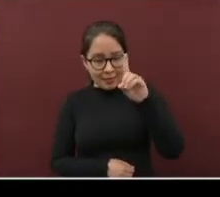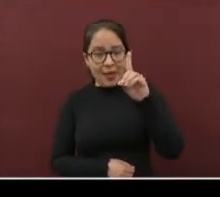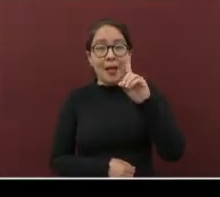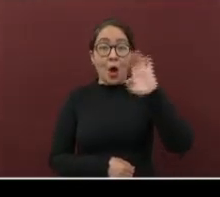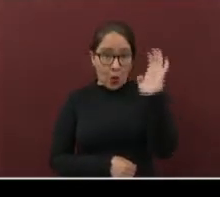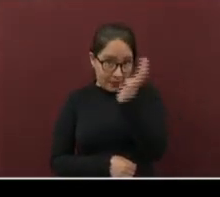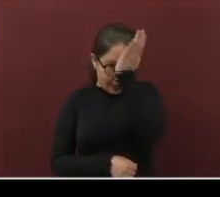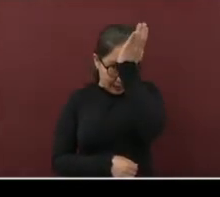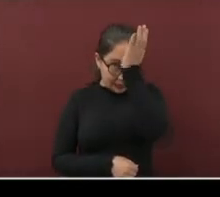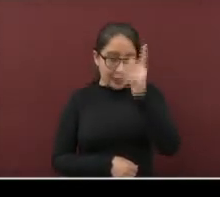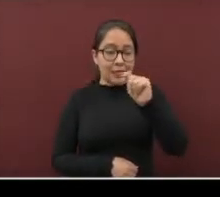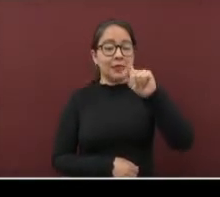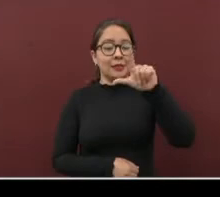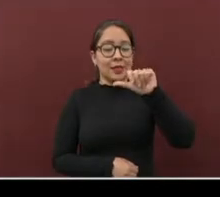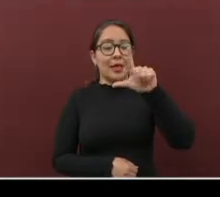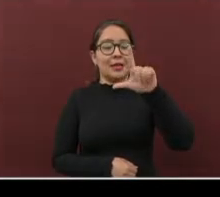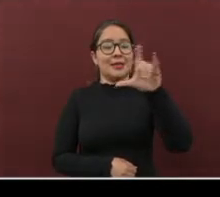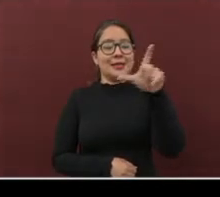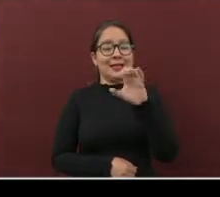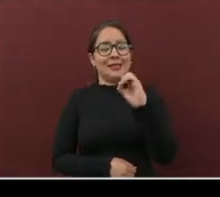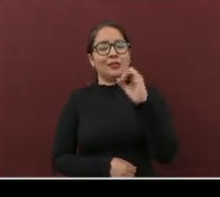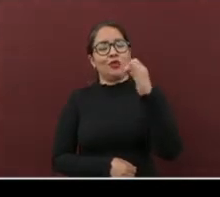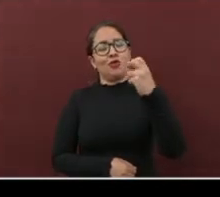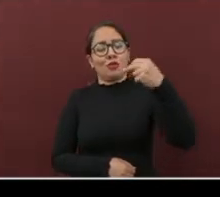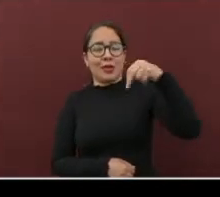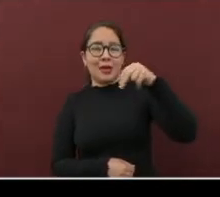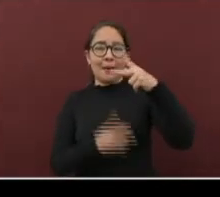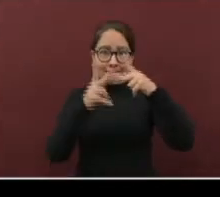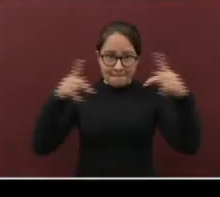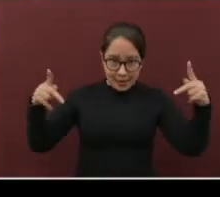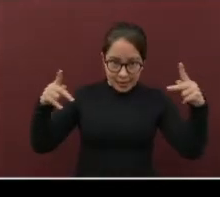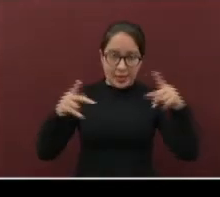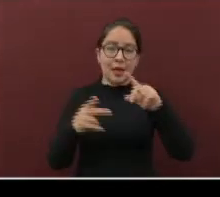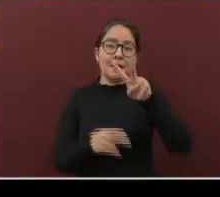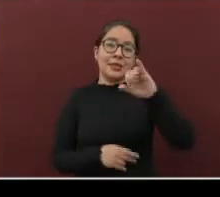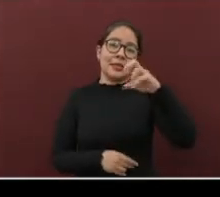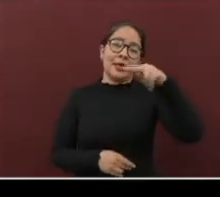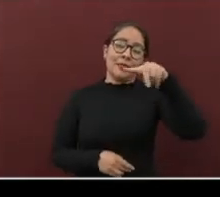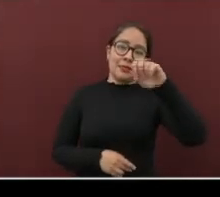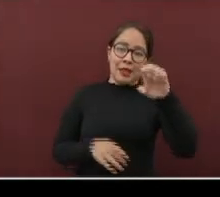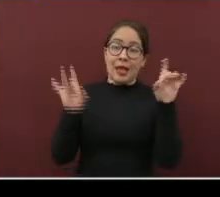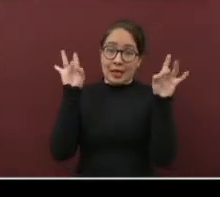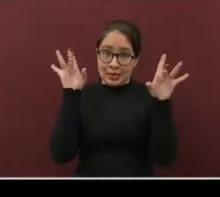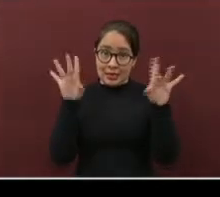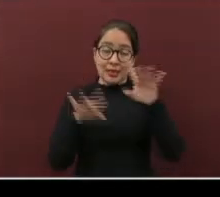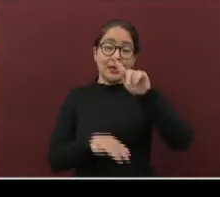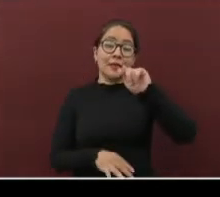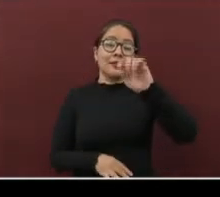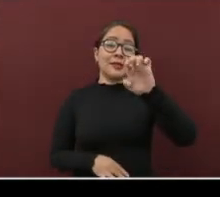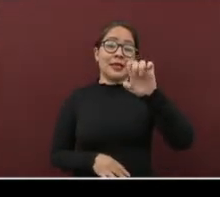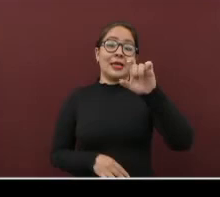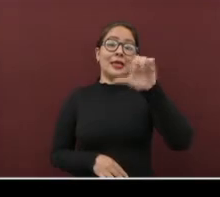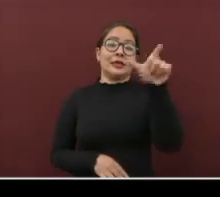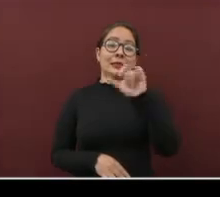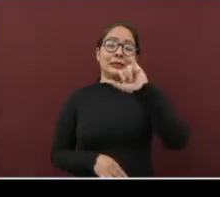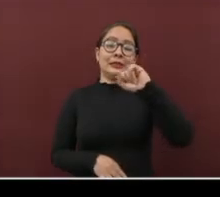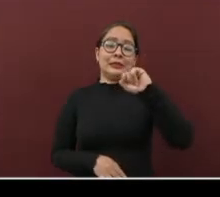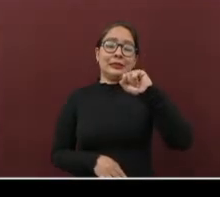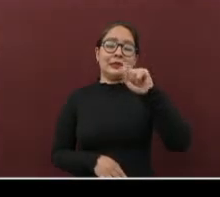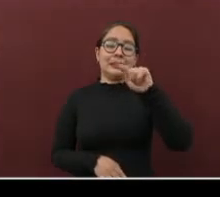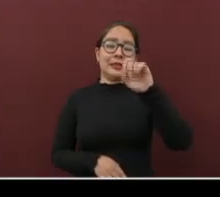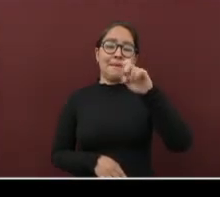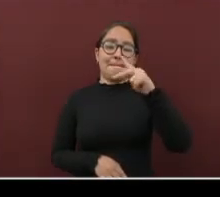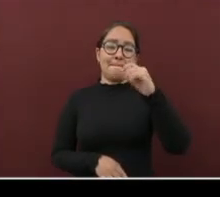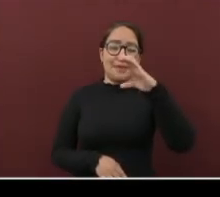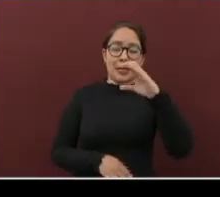Ovejas, Tlaliscoyan, Playa Vicente, Ángeles Recabada, Tecistepec y Minatitlán. Es